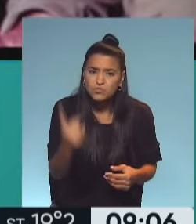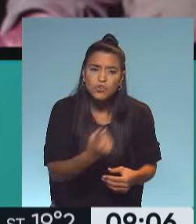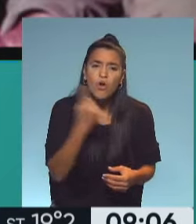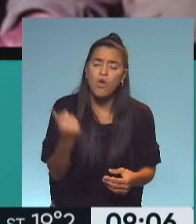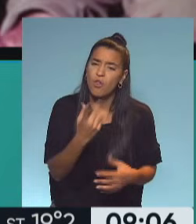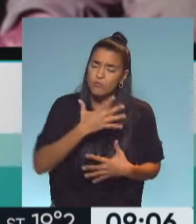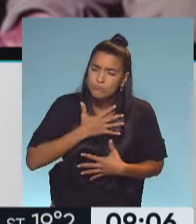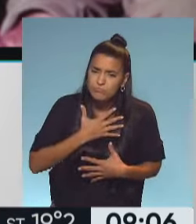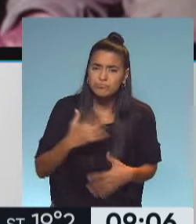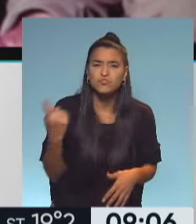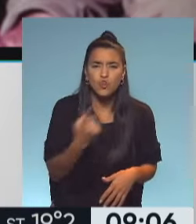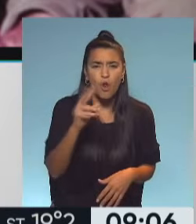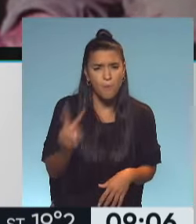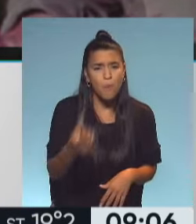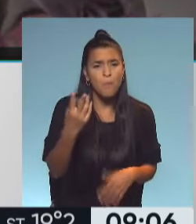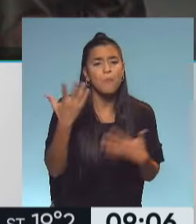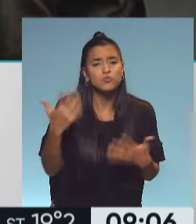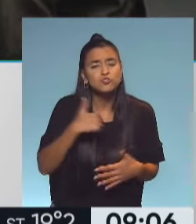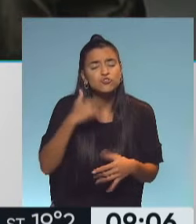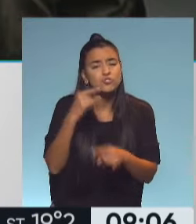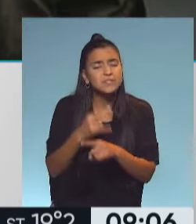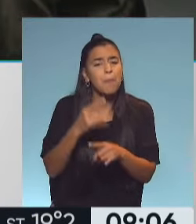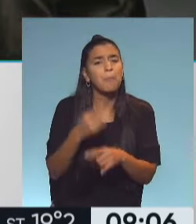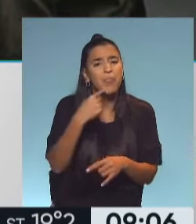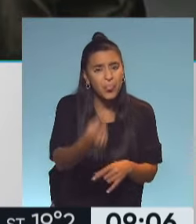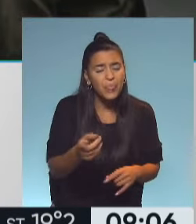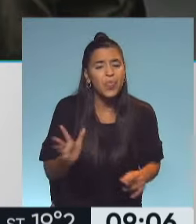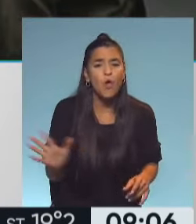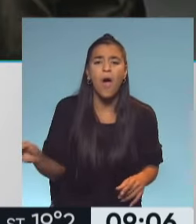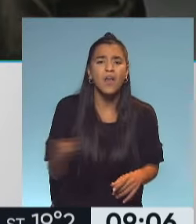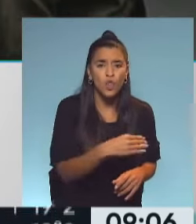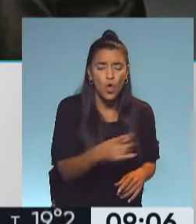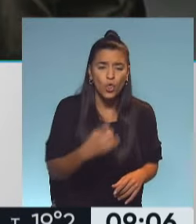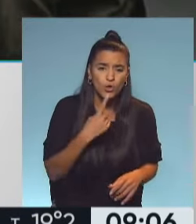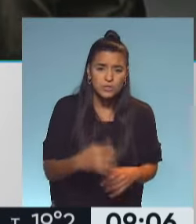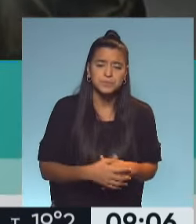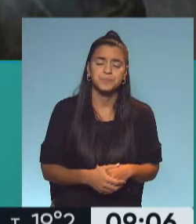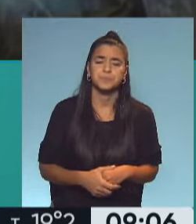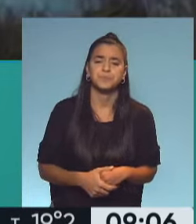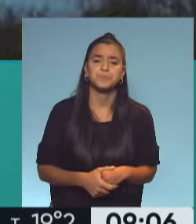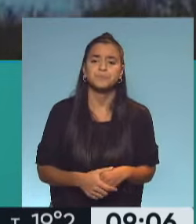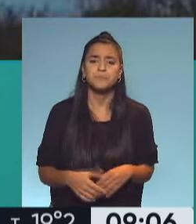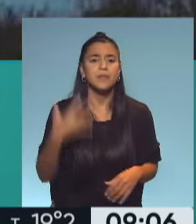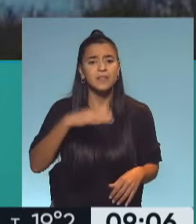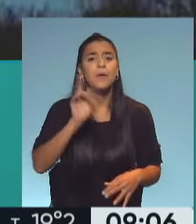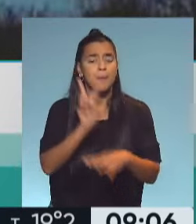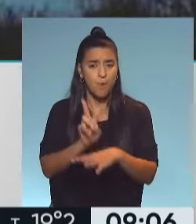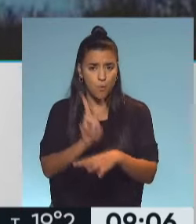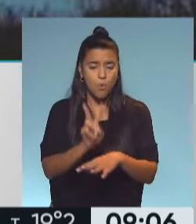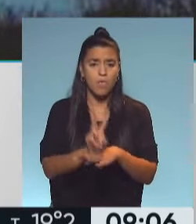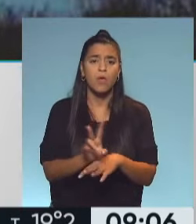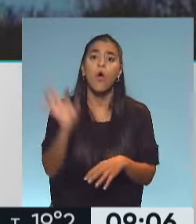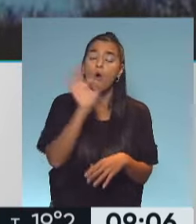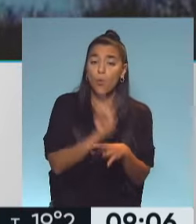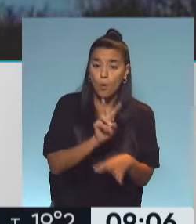muy en soledad. Y por eso yo siempre les digo a todos que nos debemos cuidar, o nos